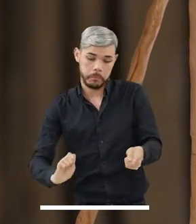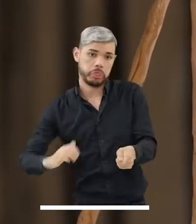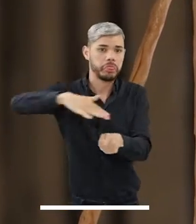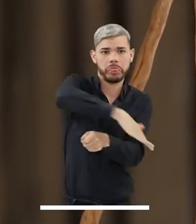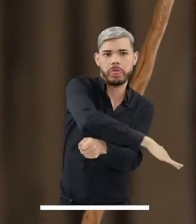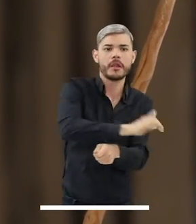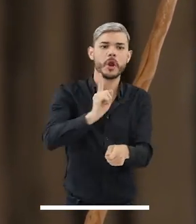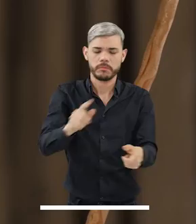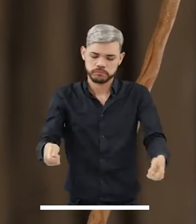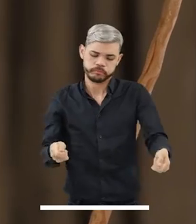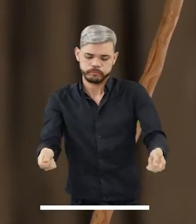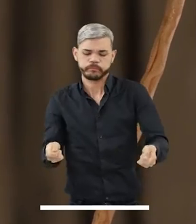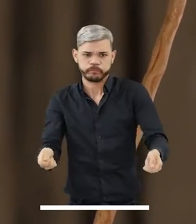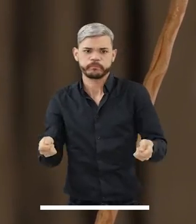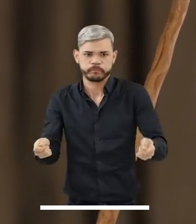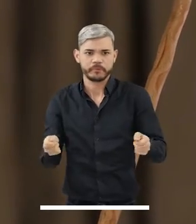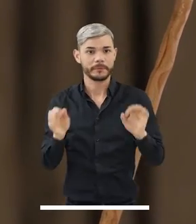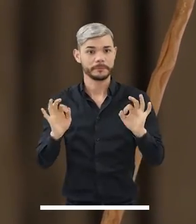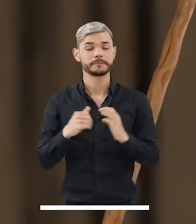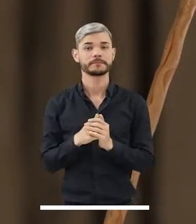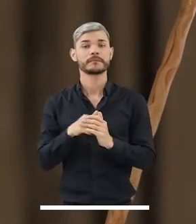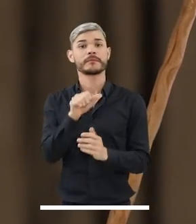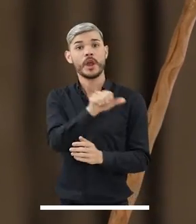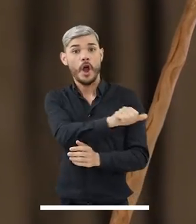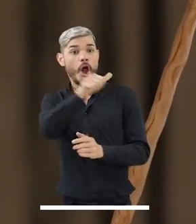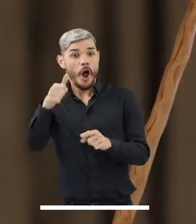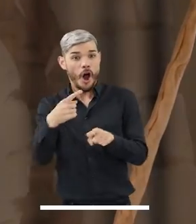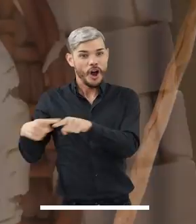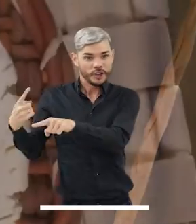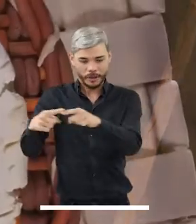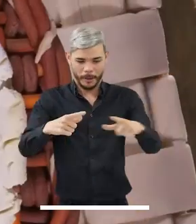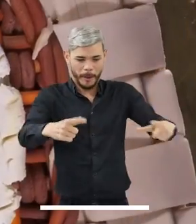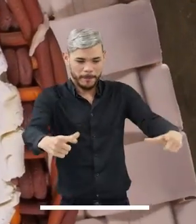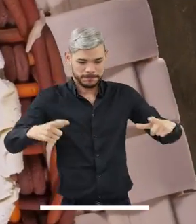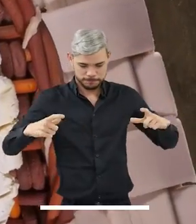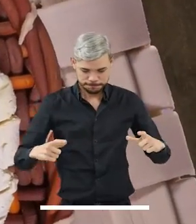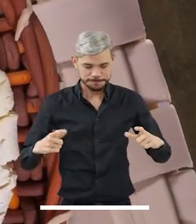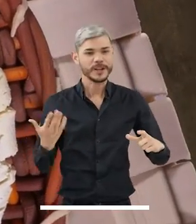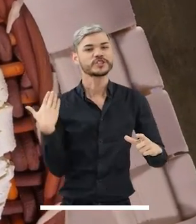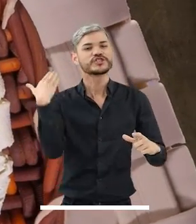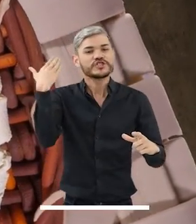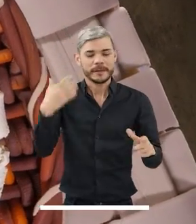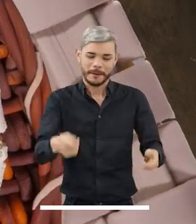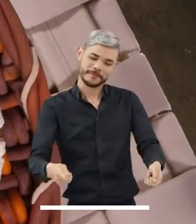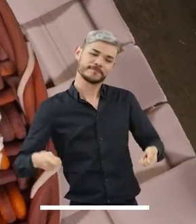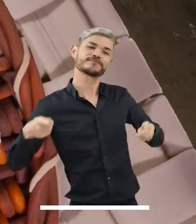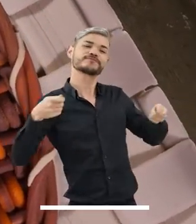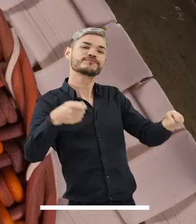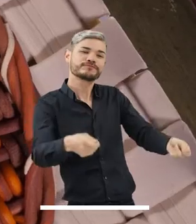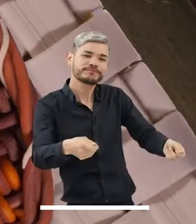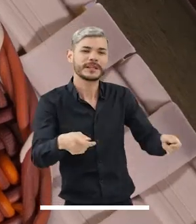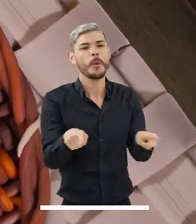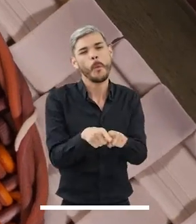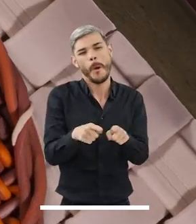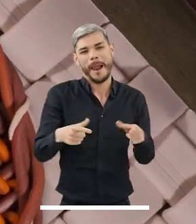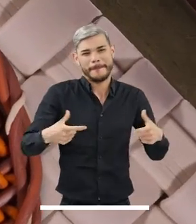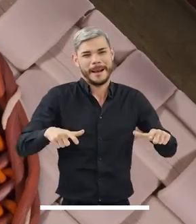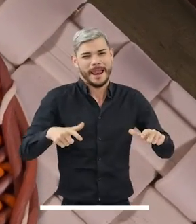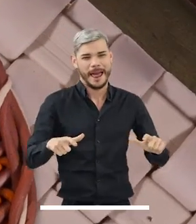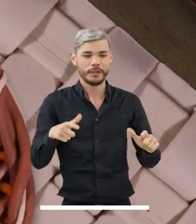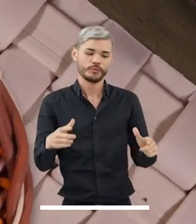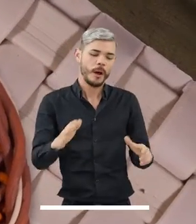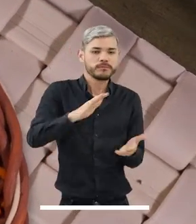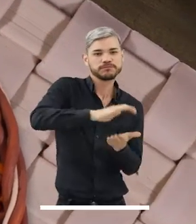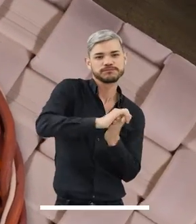permite que ésta se derrame mientras es manipulada. Los pequeños balalles empleados cotidianamente para servir